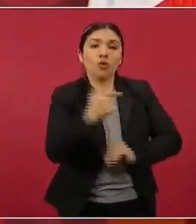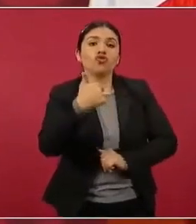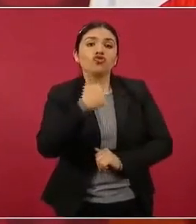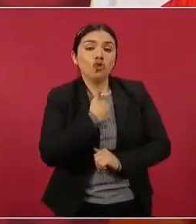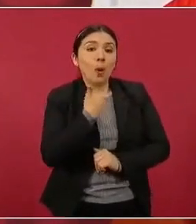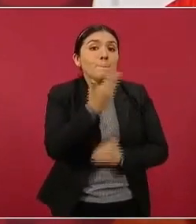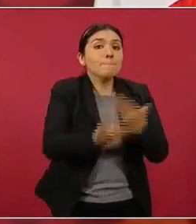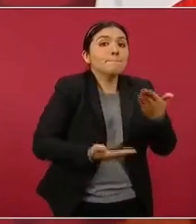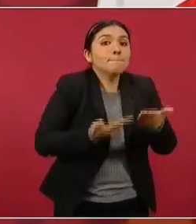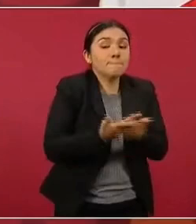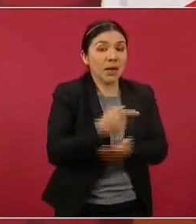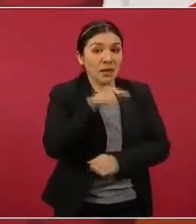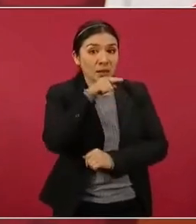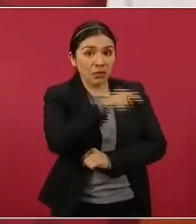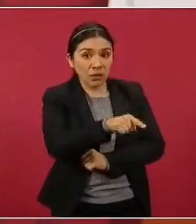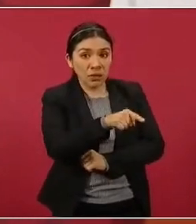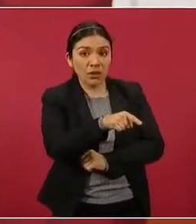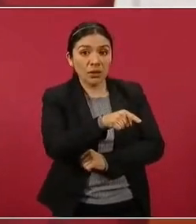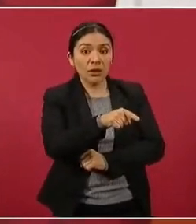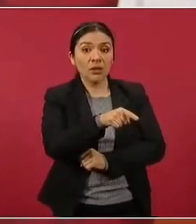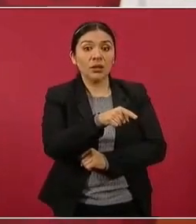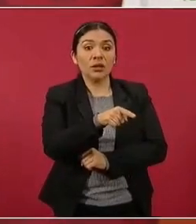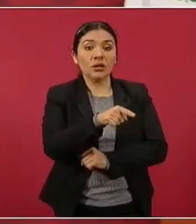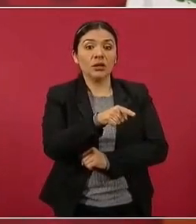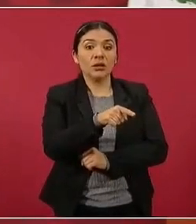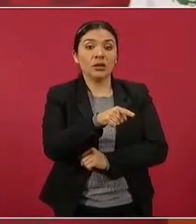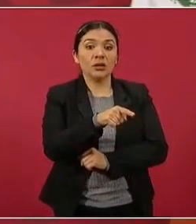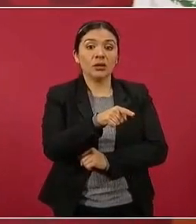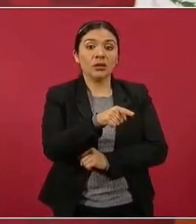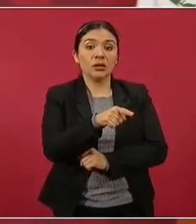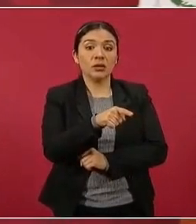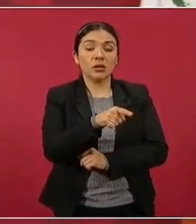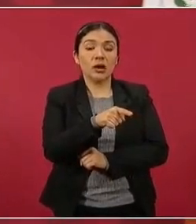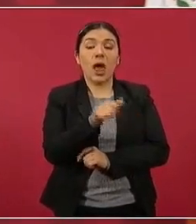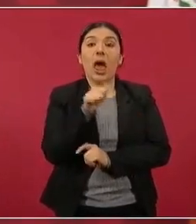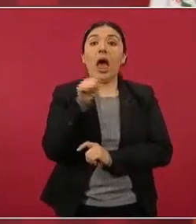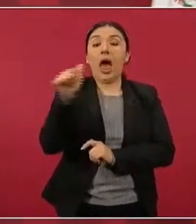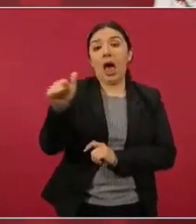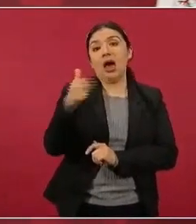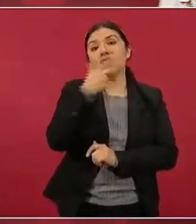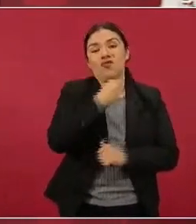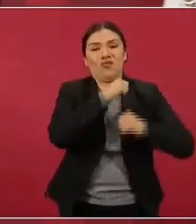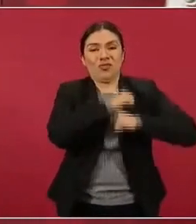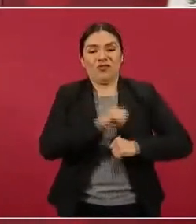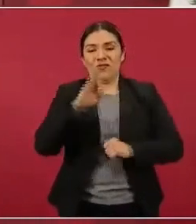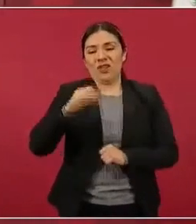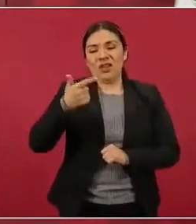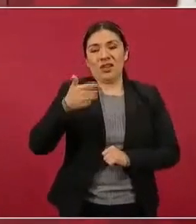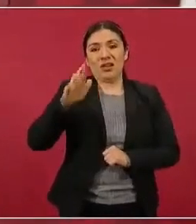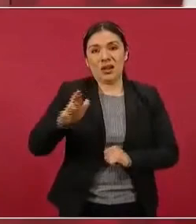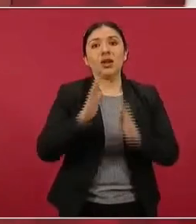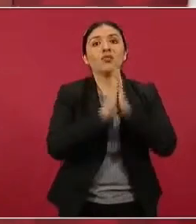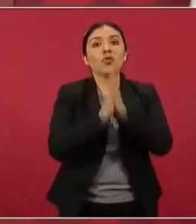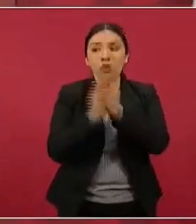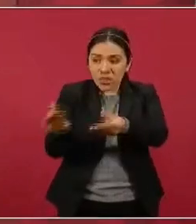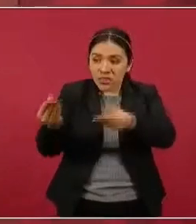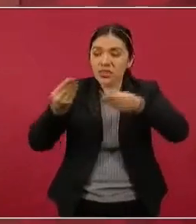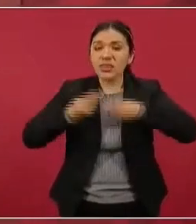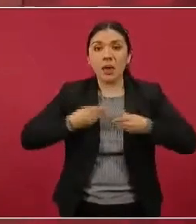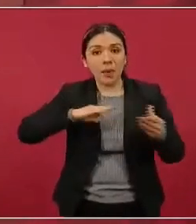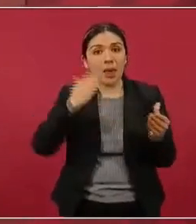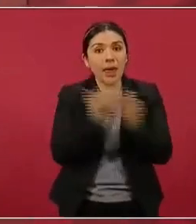al fiscal que enviara el expediente